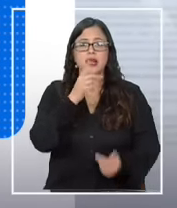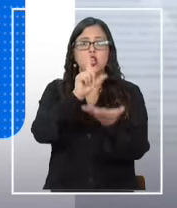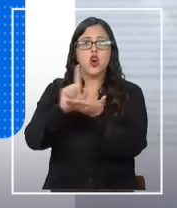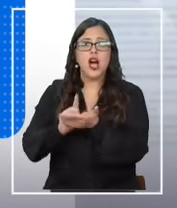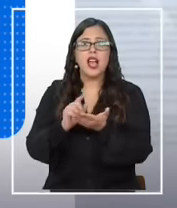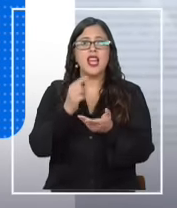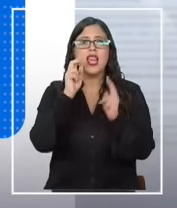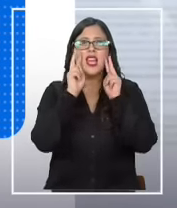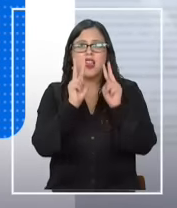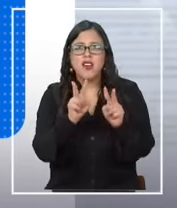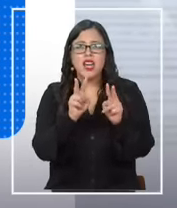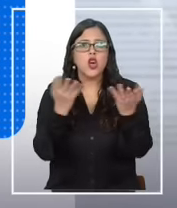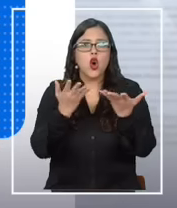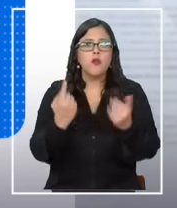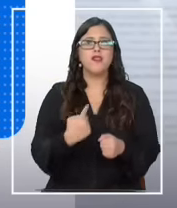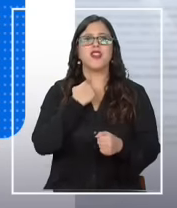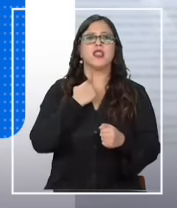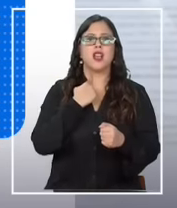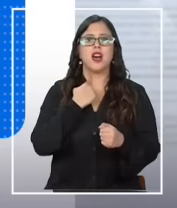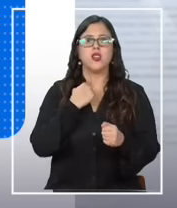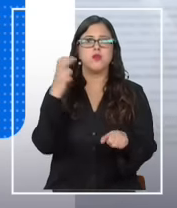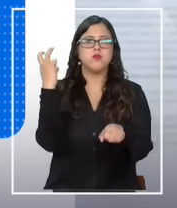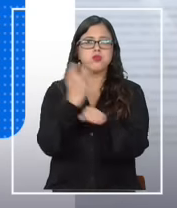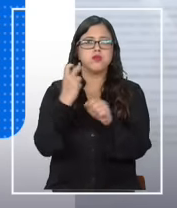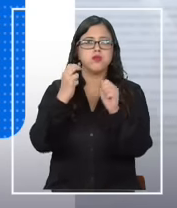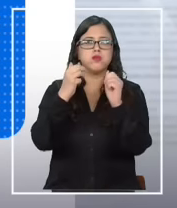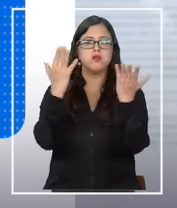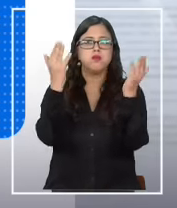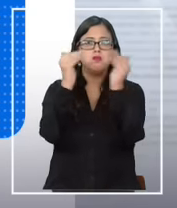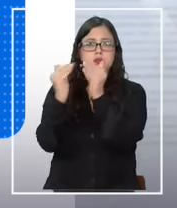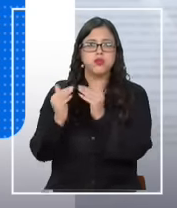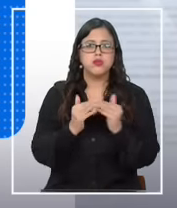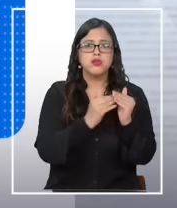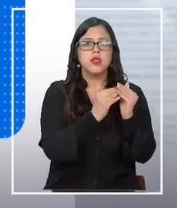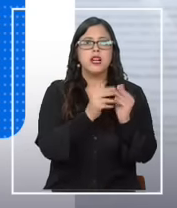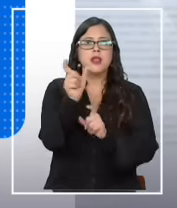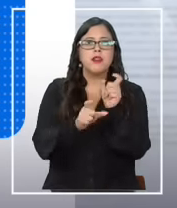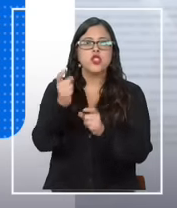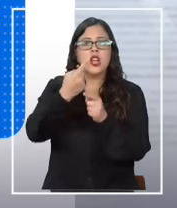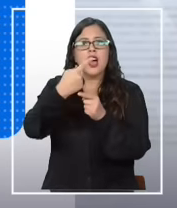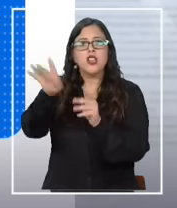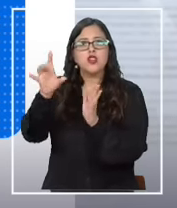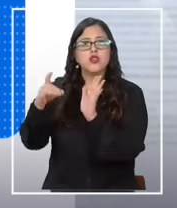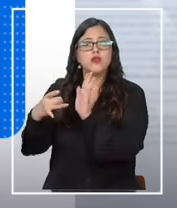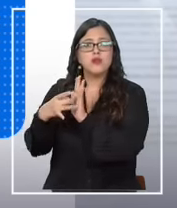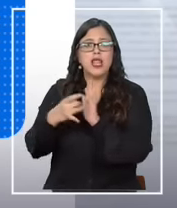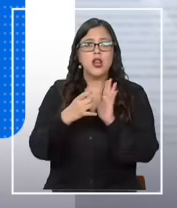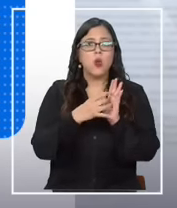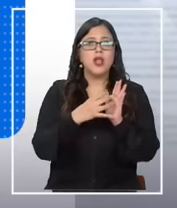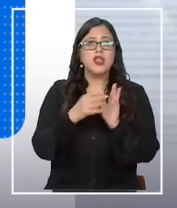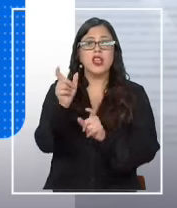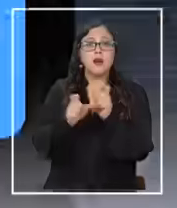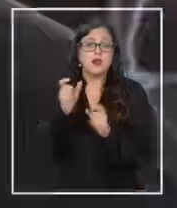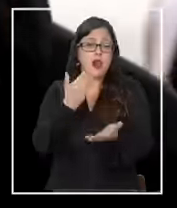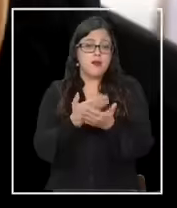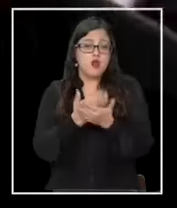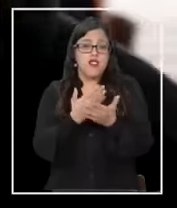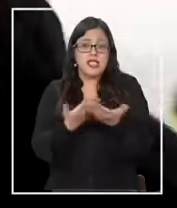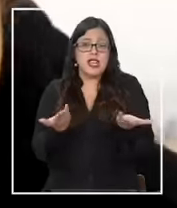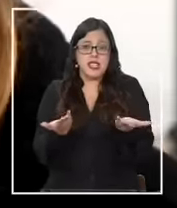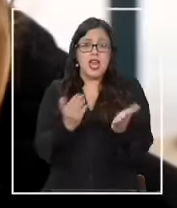afectadas por las invasiones a hogares llevadas a cabo por delincuentes extranjeros que aprovechan el estatus de Chile en el programa de visa waiver.